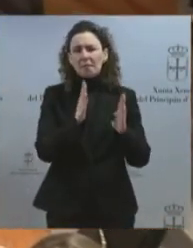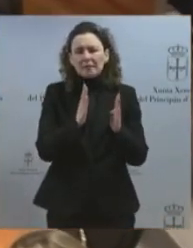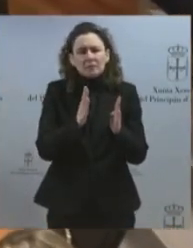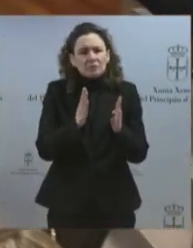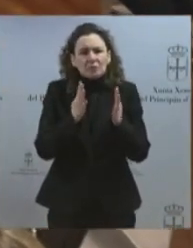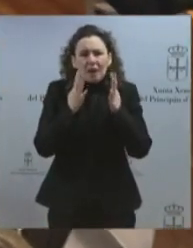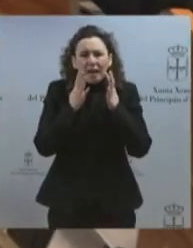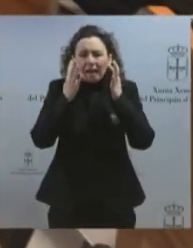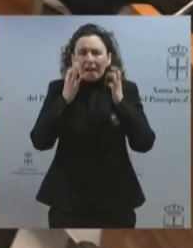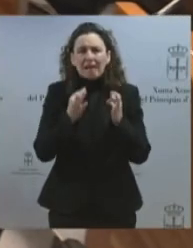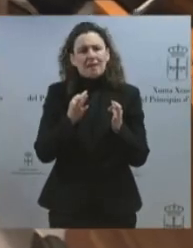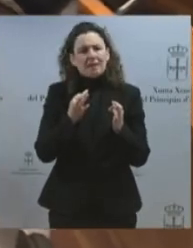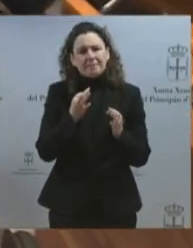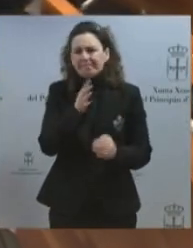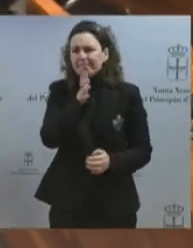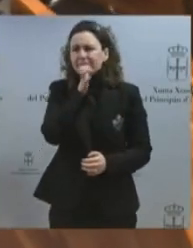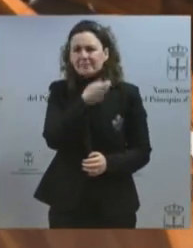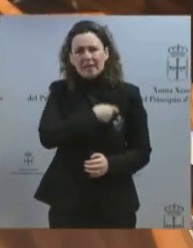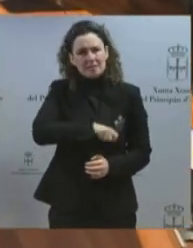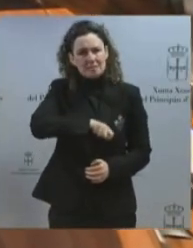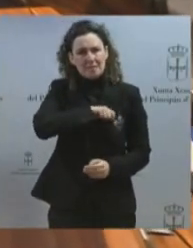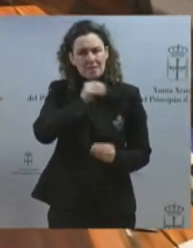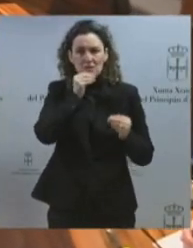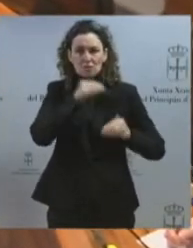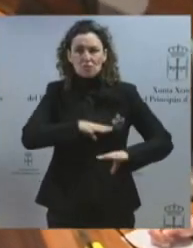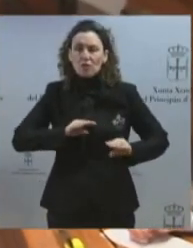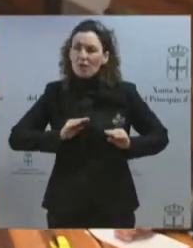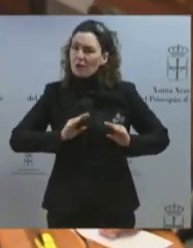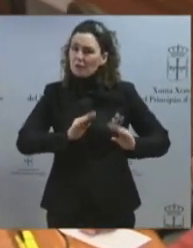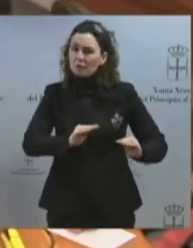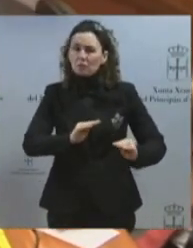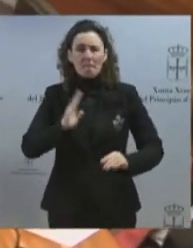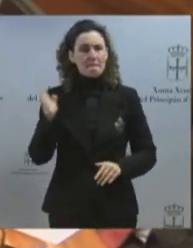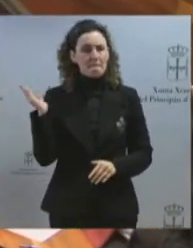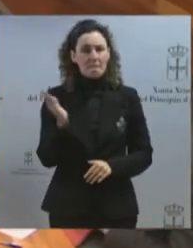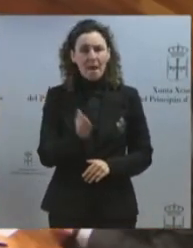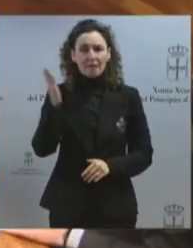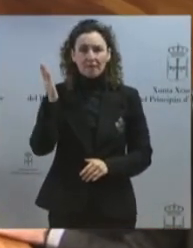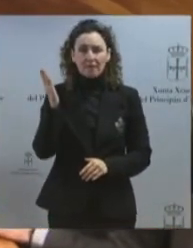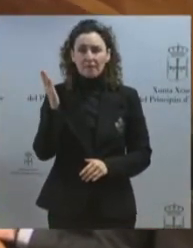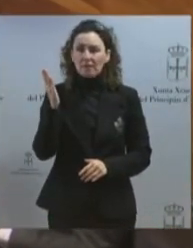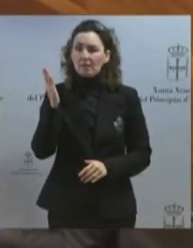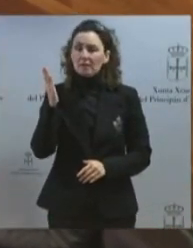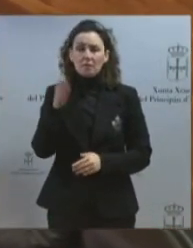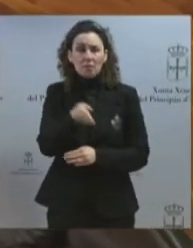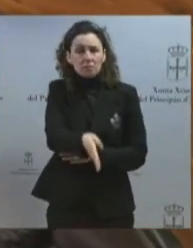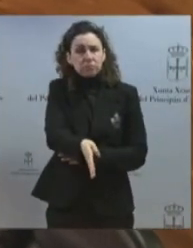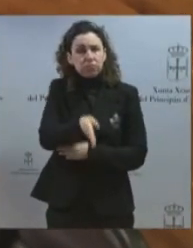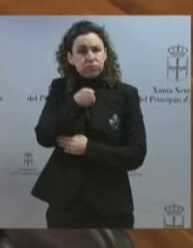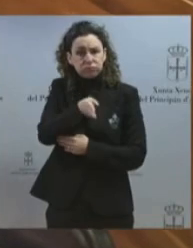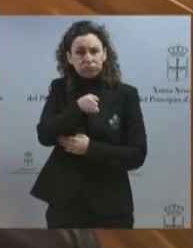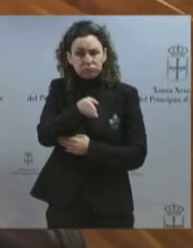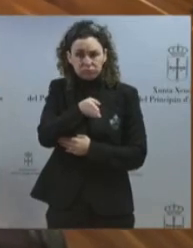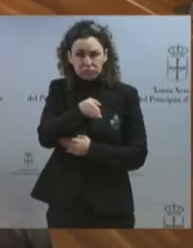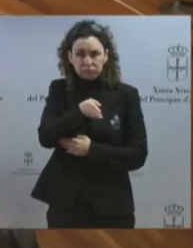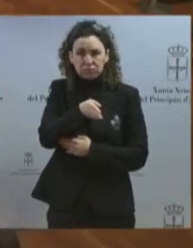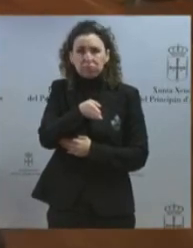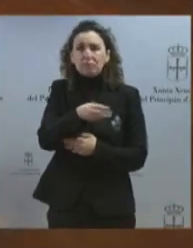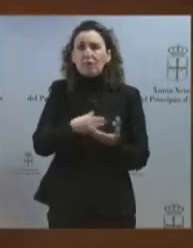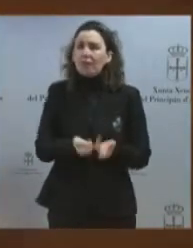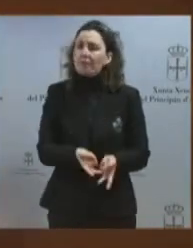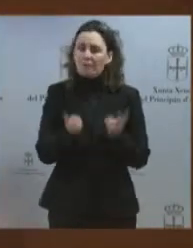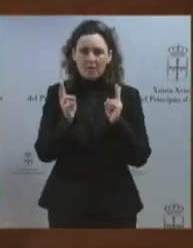España, ya que se estaba violando y destruyendo nada menos que la democracia. Muchos de estos